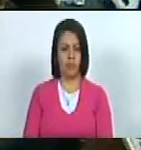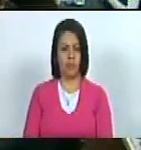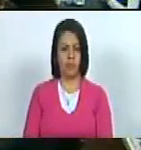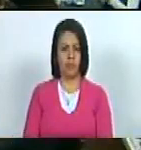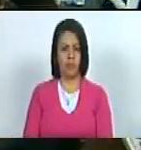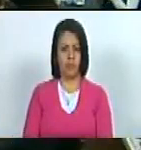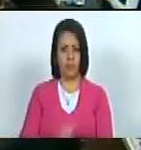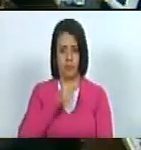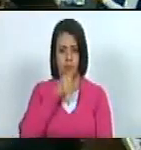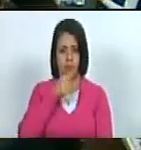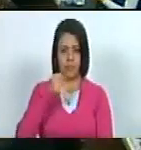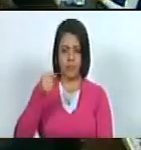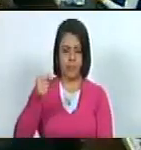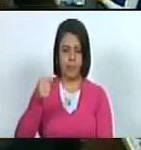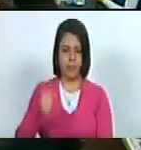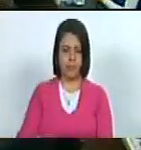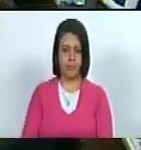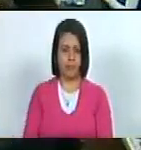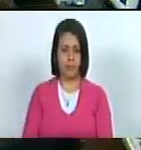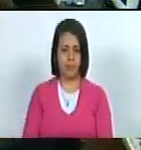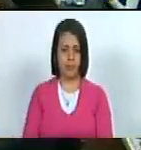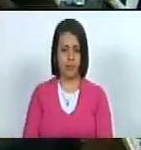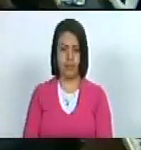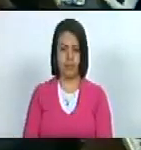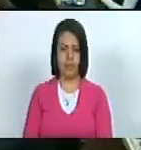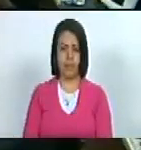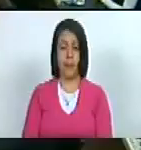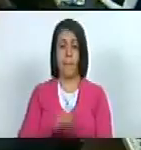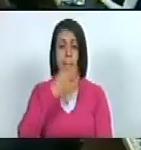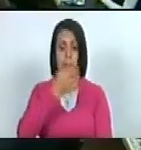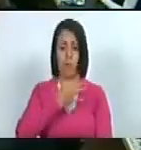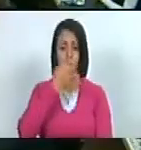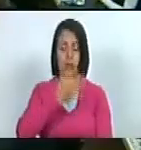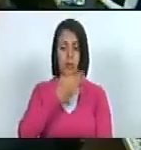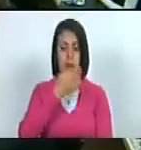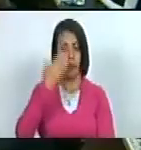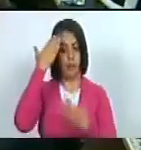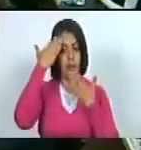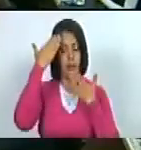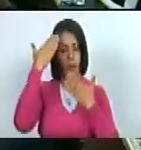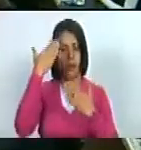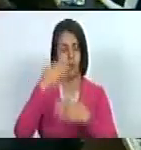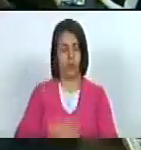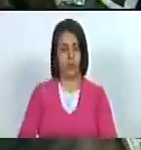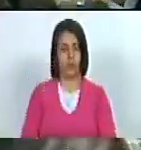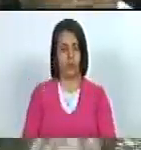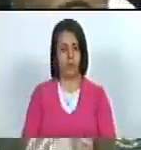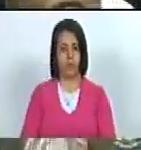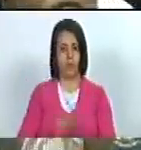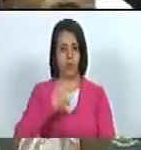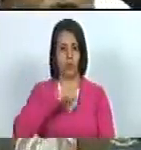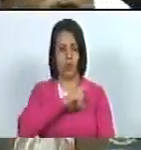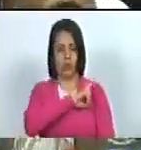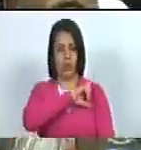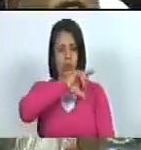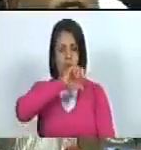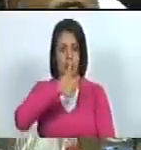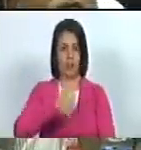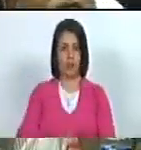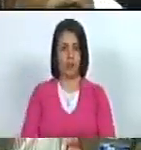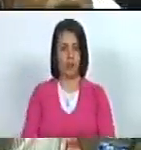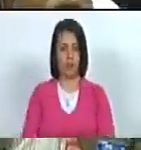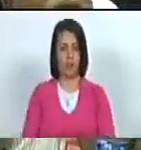micrófono para la diputada por favor buenas tardes saludar a nuestra junta directiva